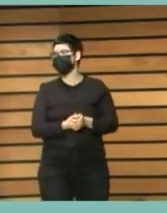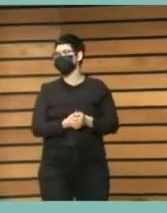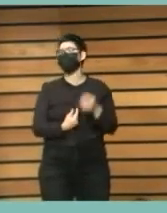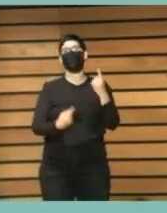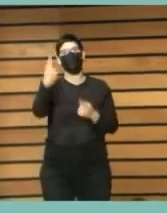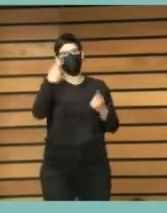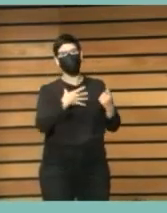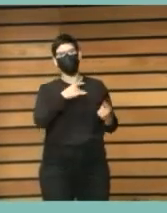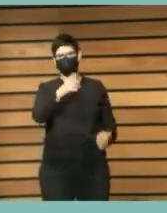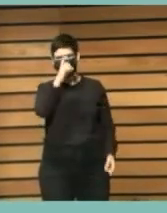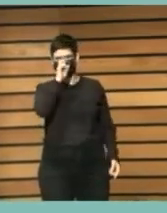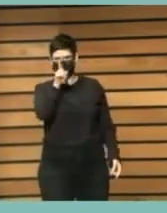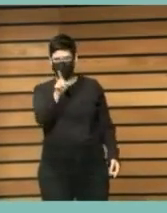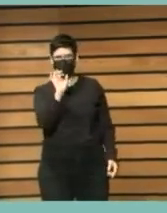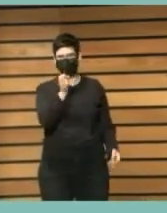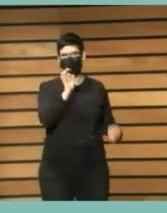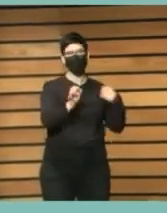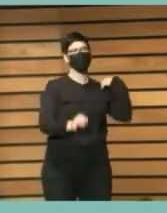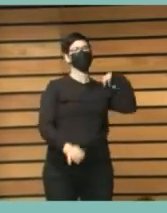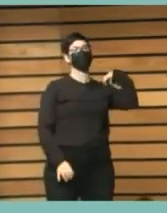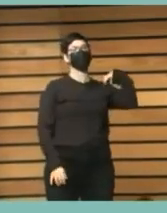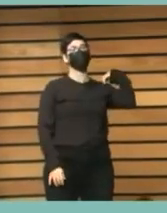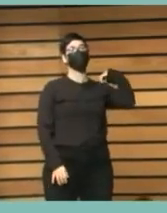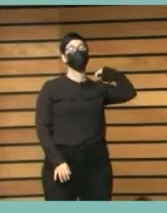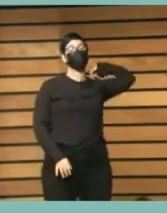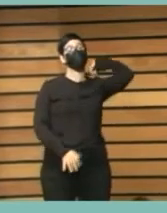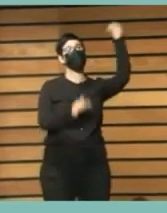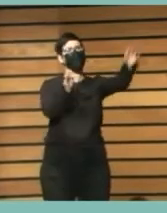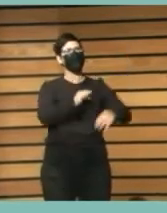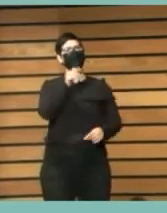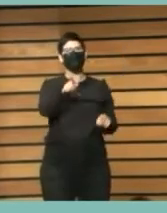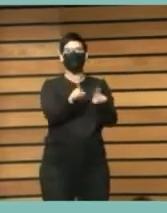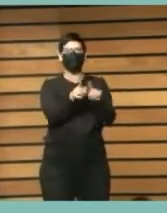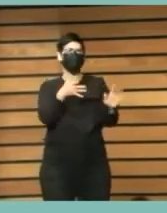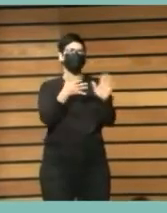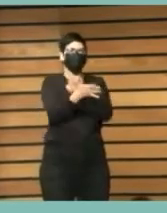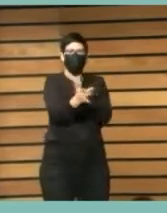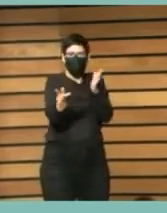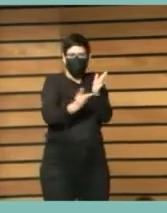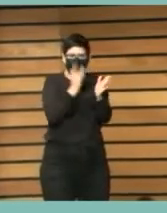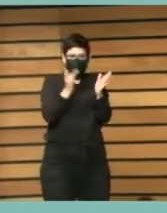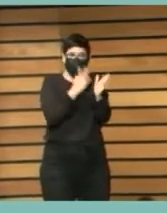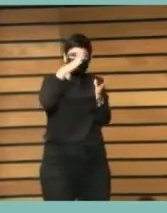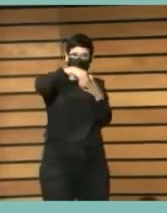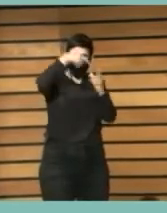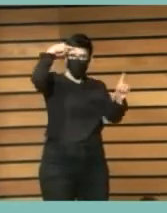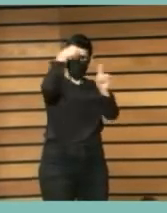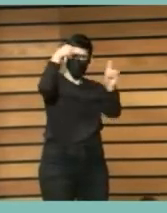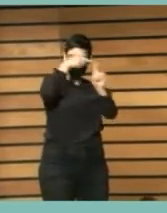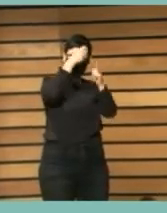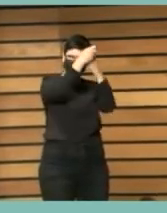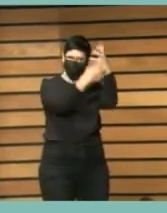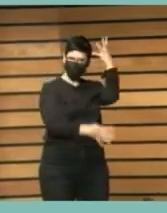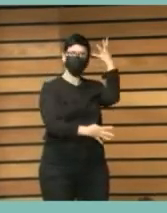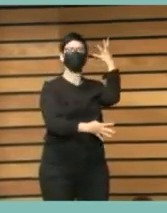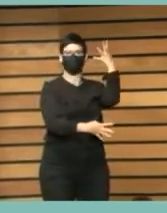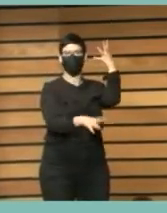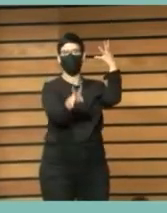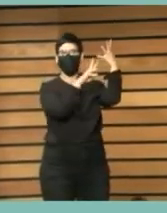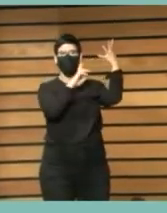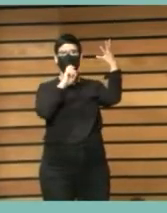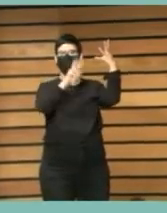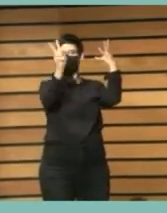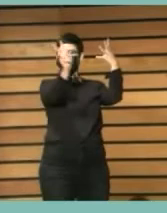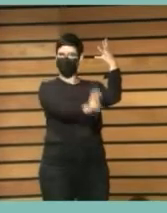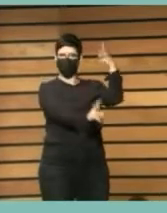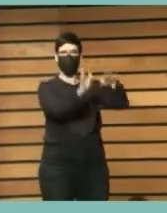recordáis y sobre todo porque era una agenda con objetivos de desarrollo sostenible válidos para todos los